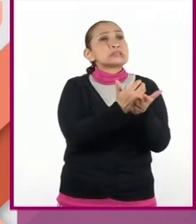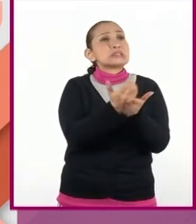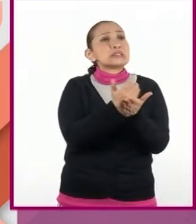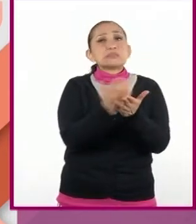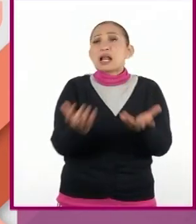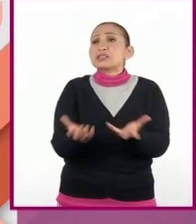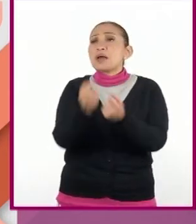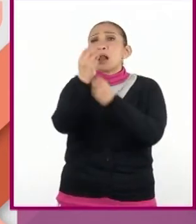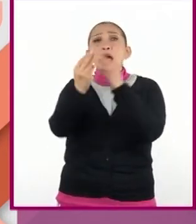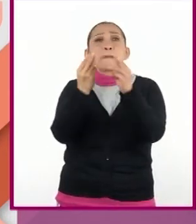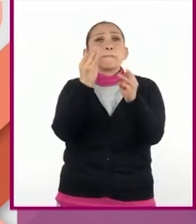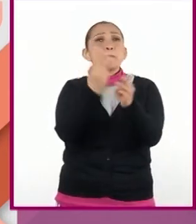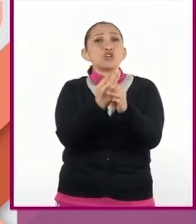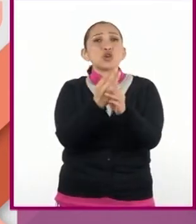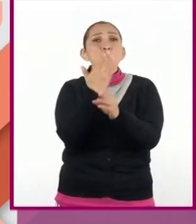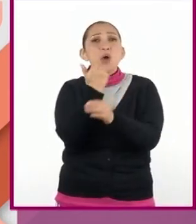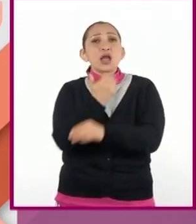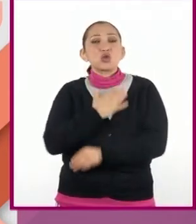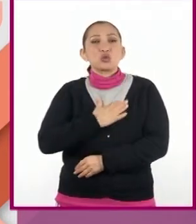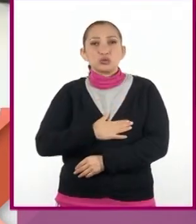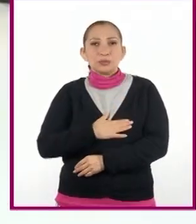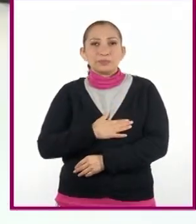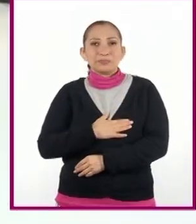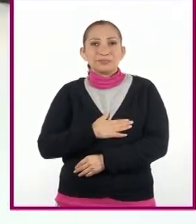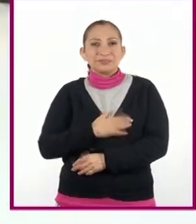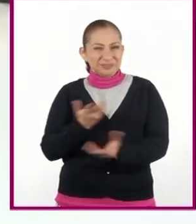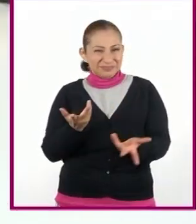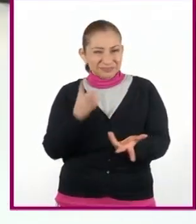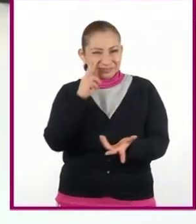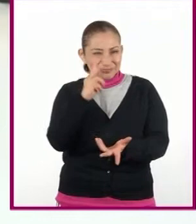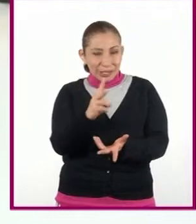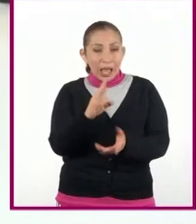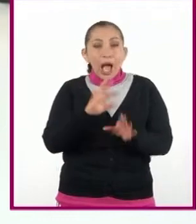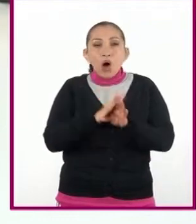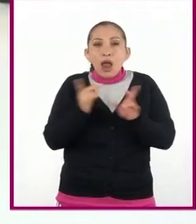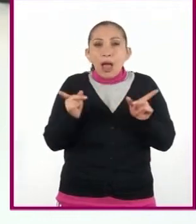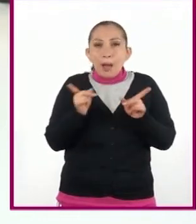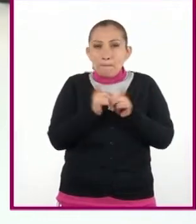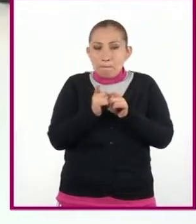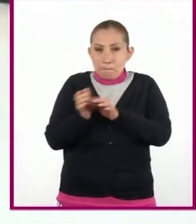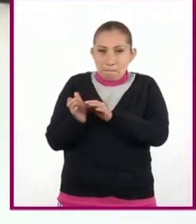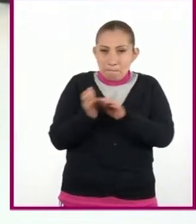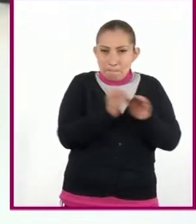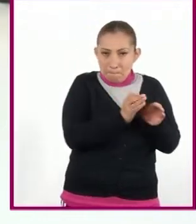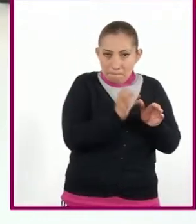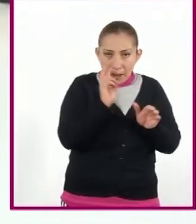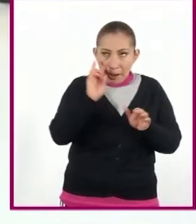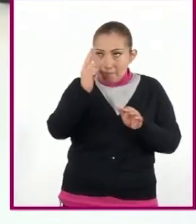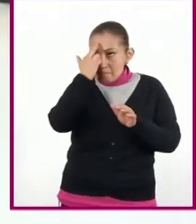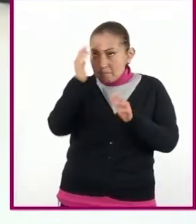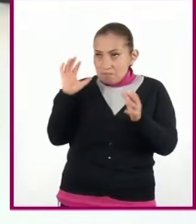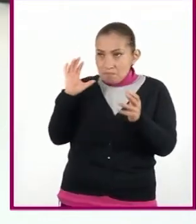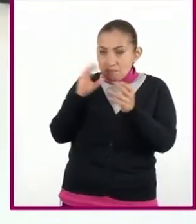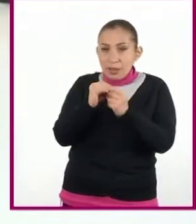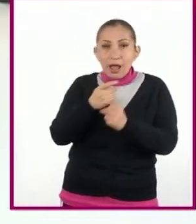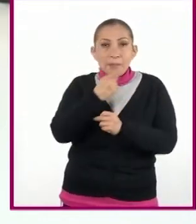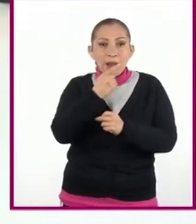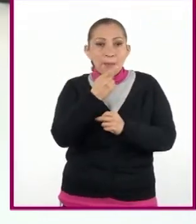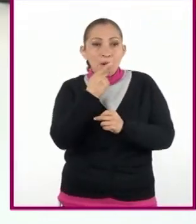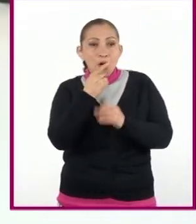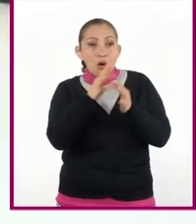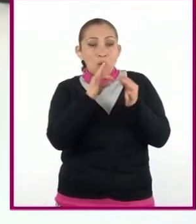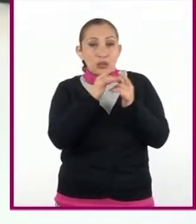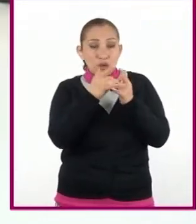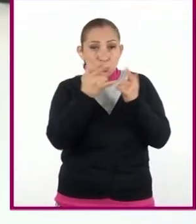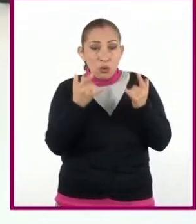salvar al mundo de las injusticias. Hagamos ahora un pequeño alto y recapitulemos. Hemos mencionado al